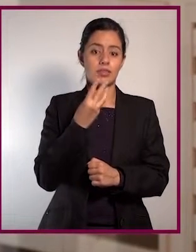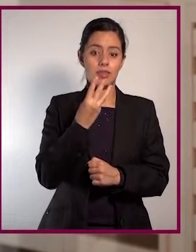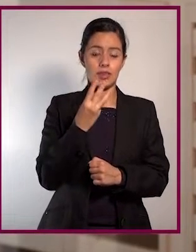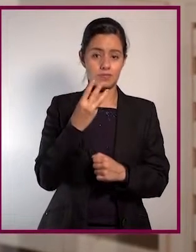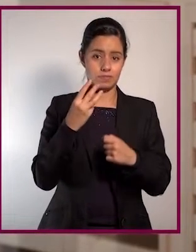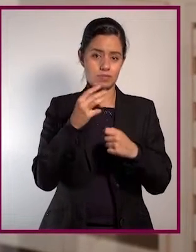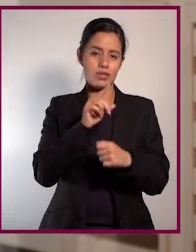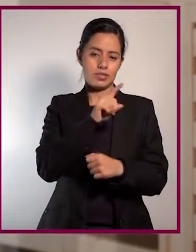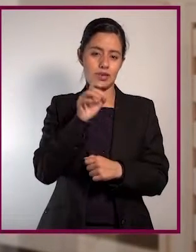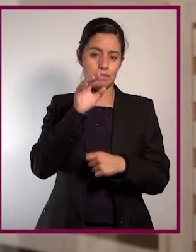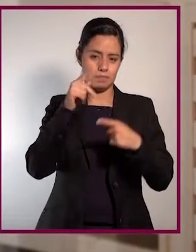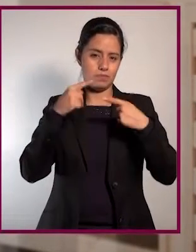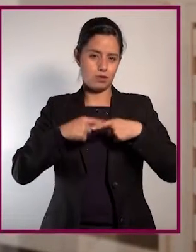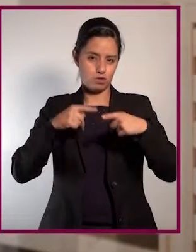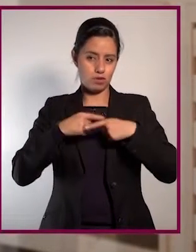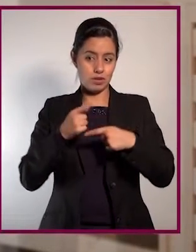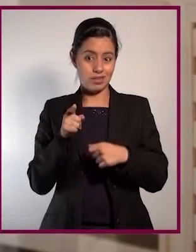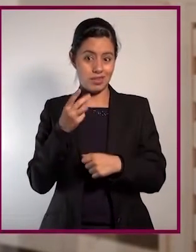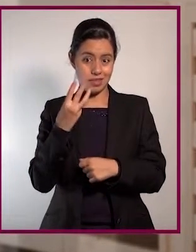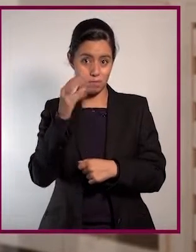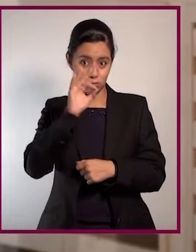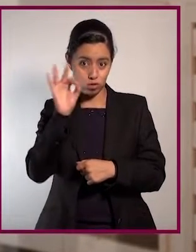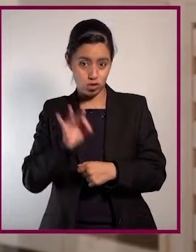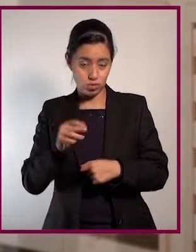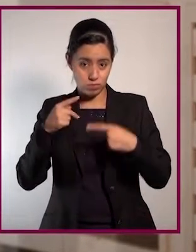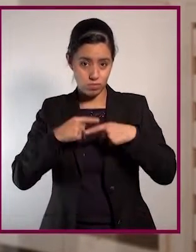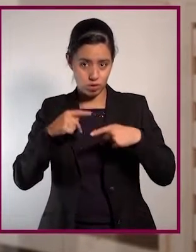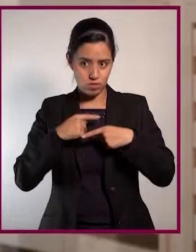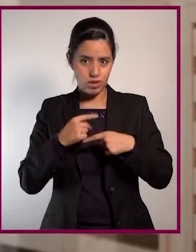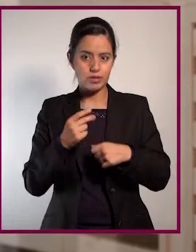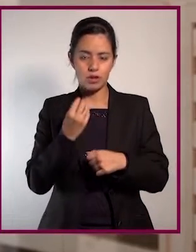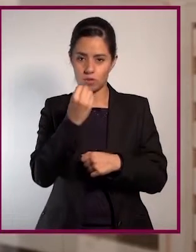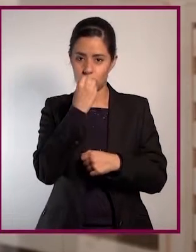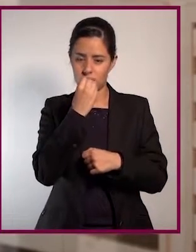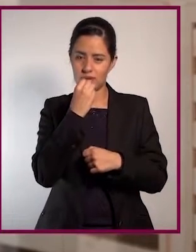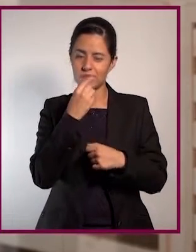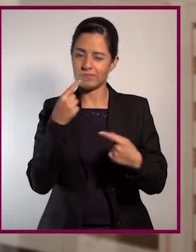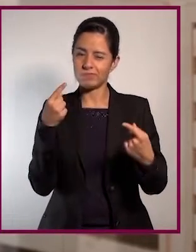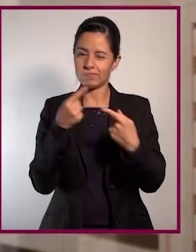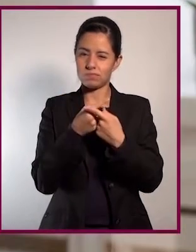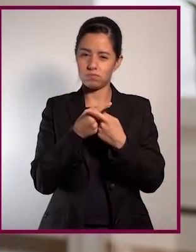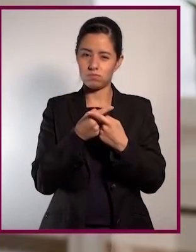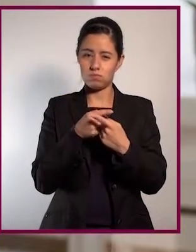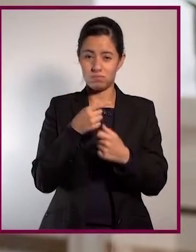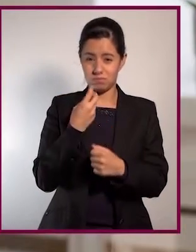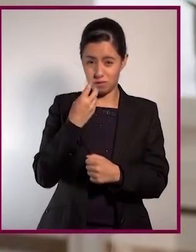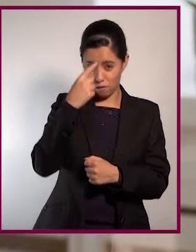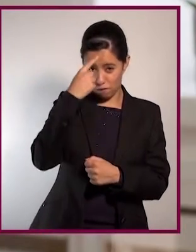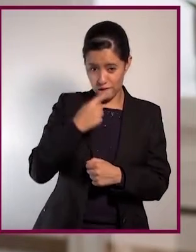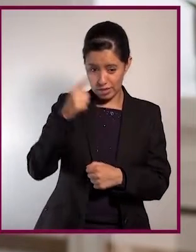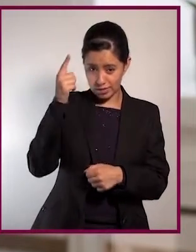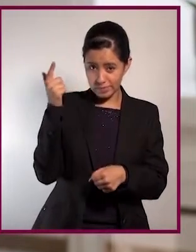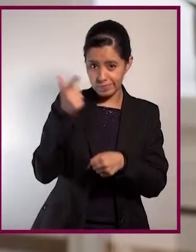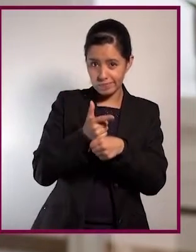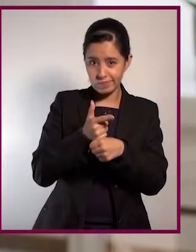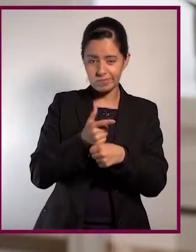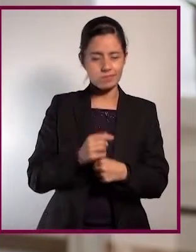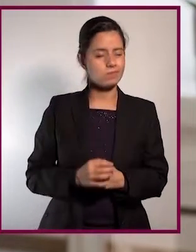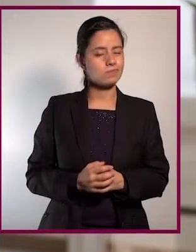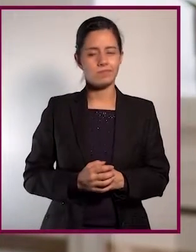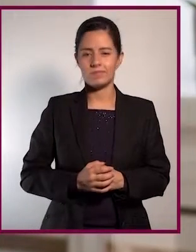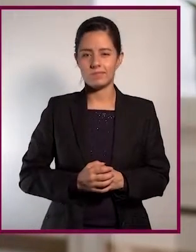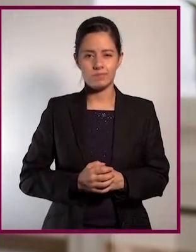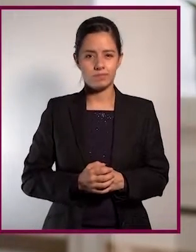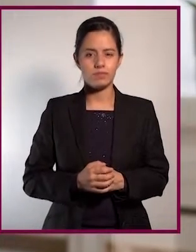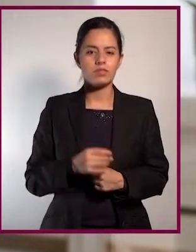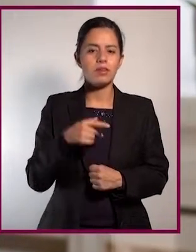alguna alergia alimentaria. Con los alimentos, identificar el alergeno no es tan sencillo. Sin